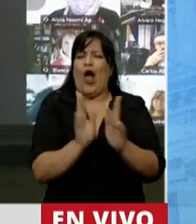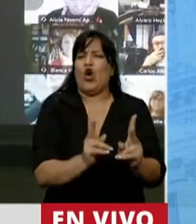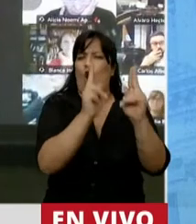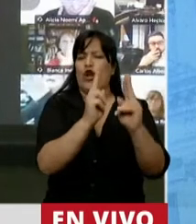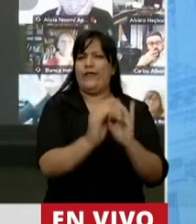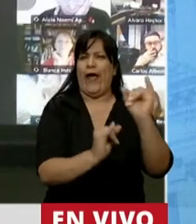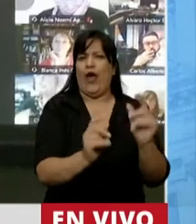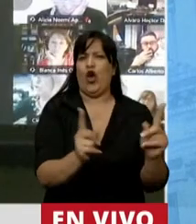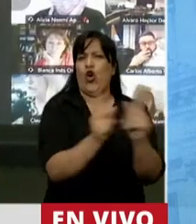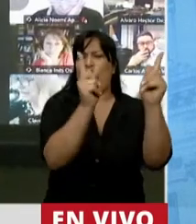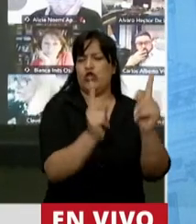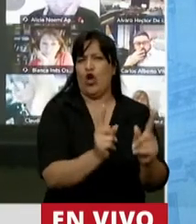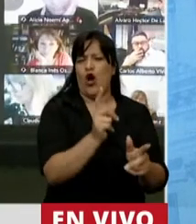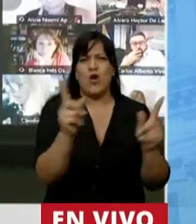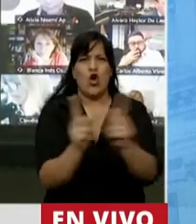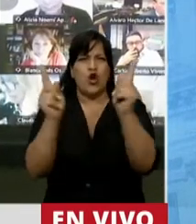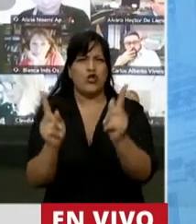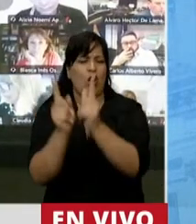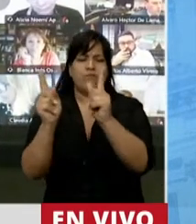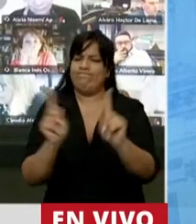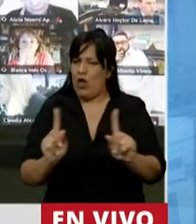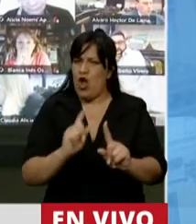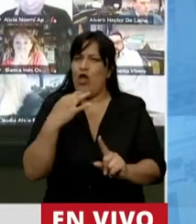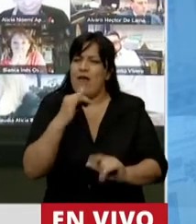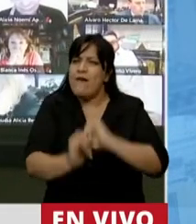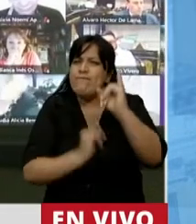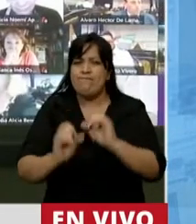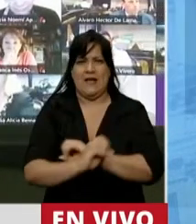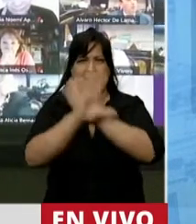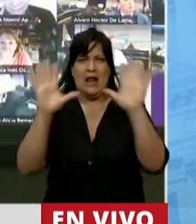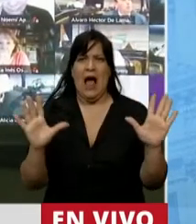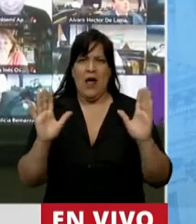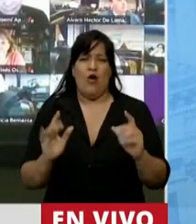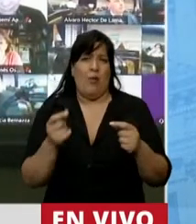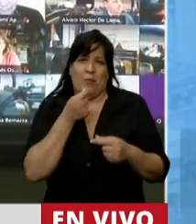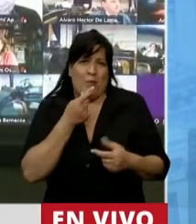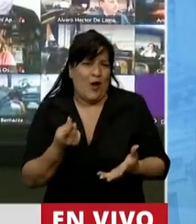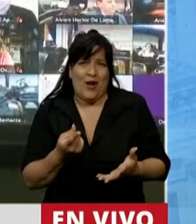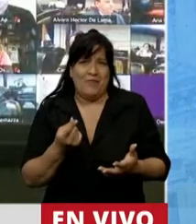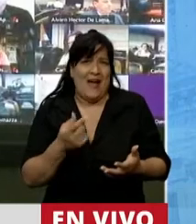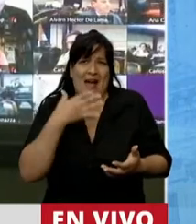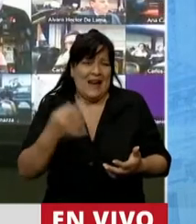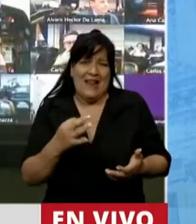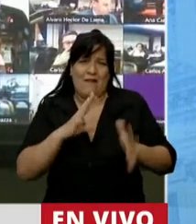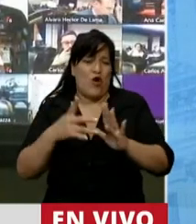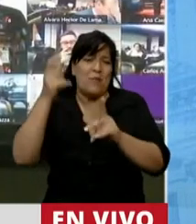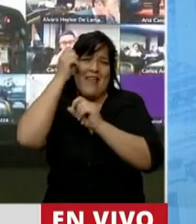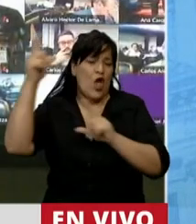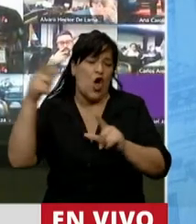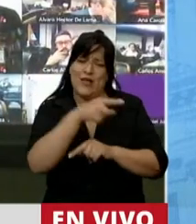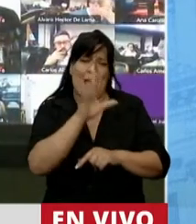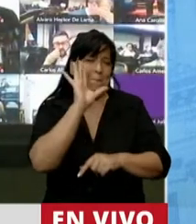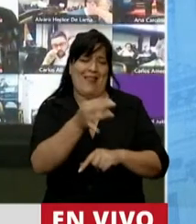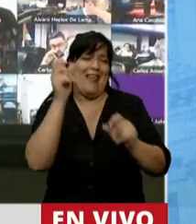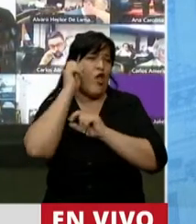que nos sirven a lo que queremos decir y que nos sirven para decir aquello que en realidad es una posición ideológica.